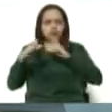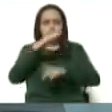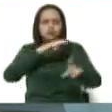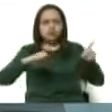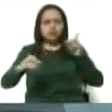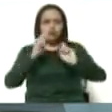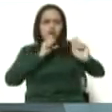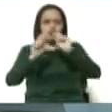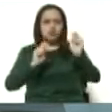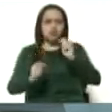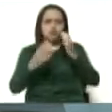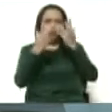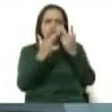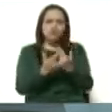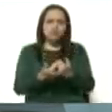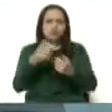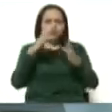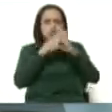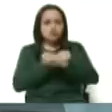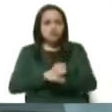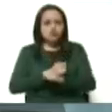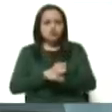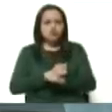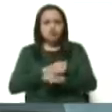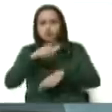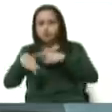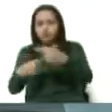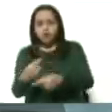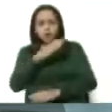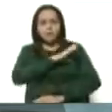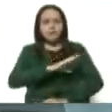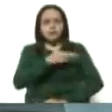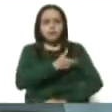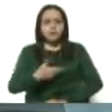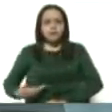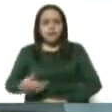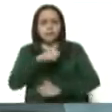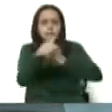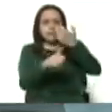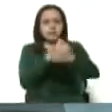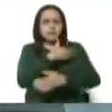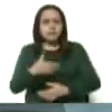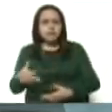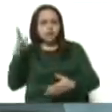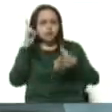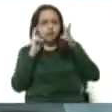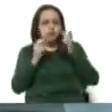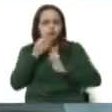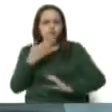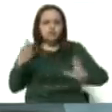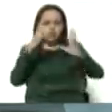balance que presenta todas las noches la comisión presidencial. Vicepresidente, lo escuchamos. Feliz noche.